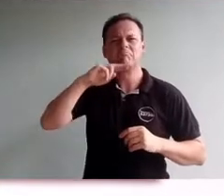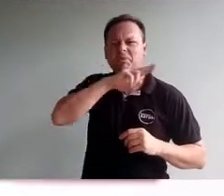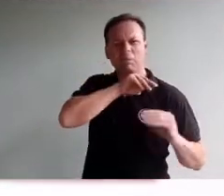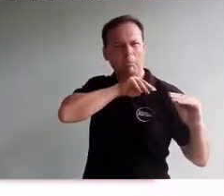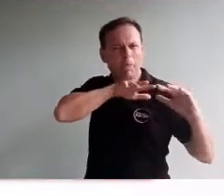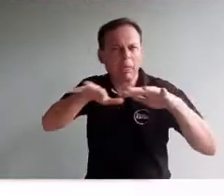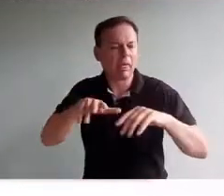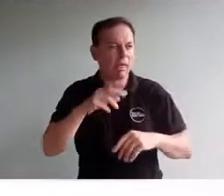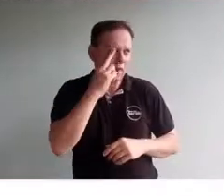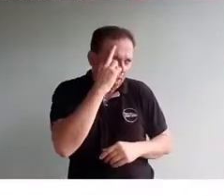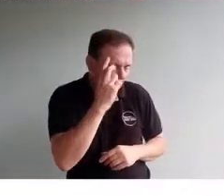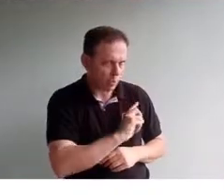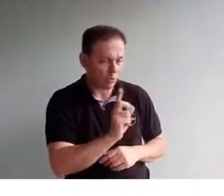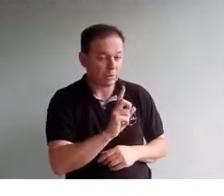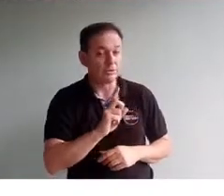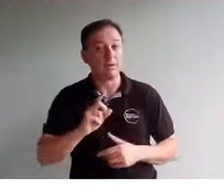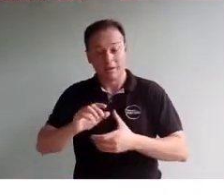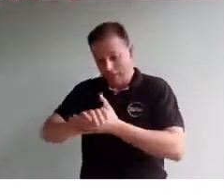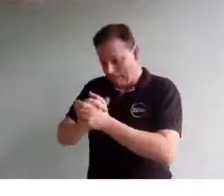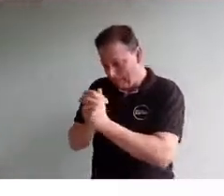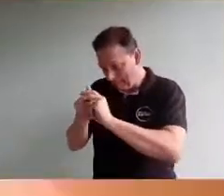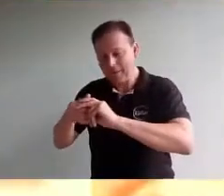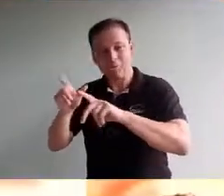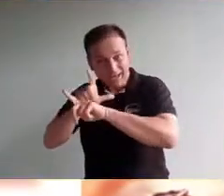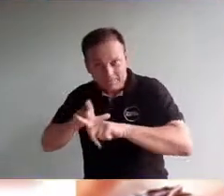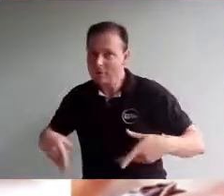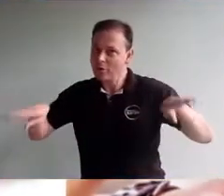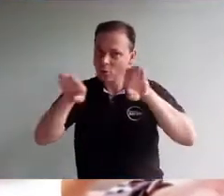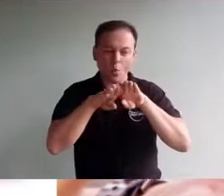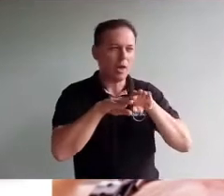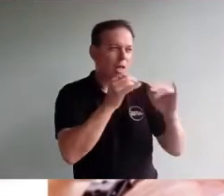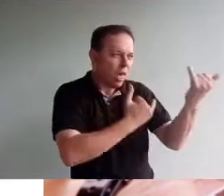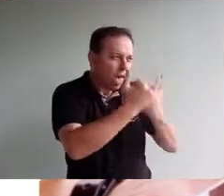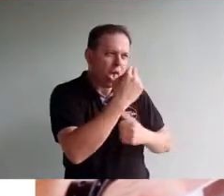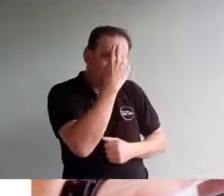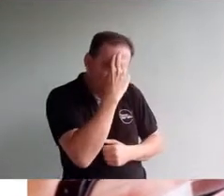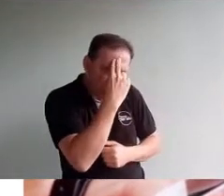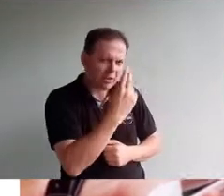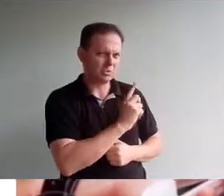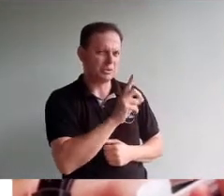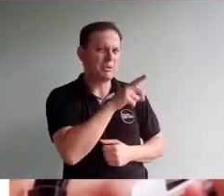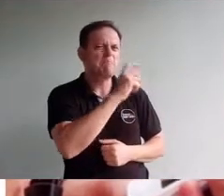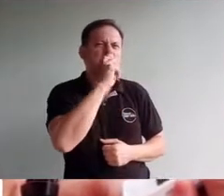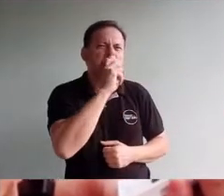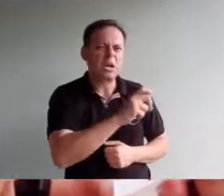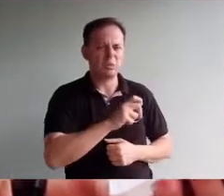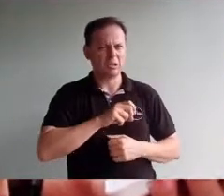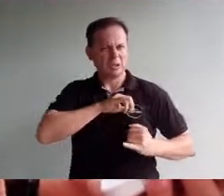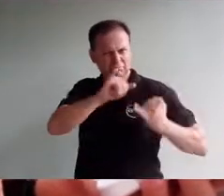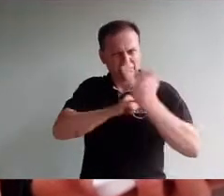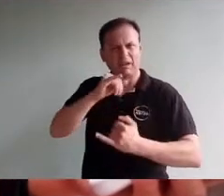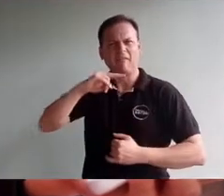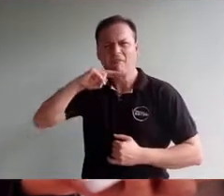de desinformación, producto de la irresponsabilidad. Así como te proteges del virus, no te descuides de los parásitos de las redes.